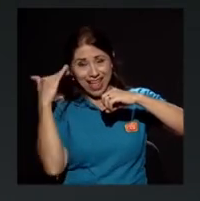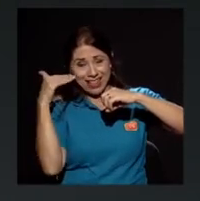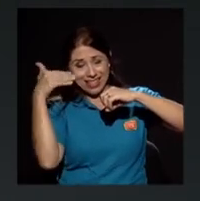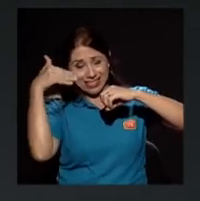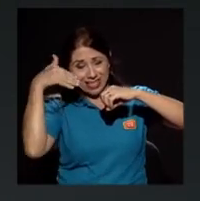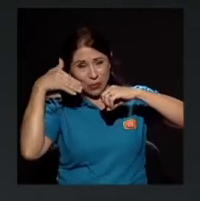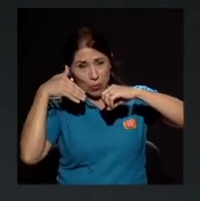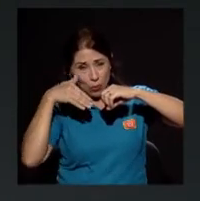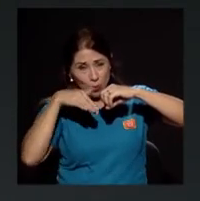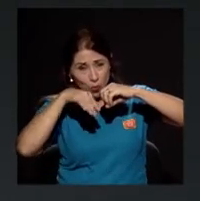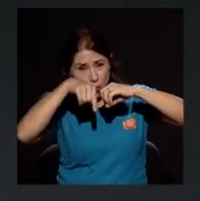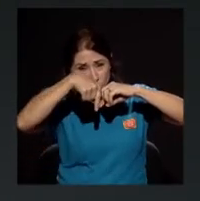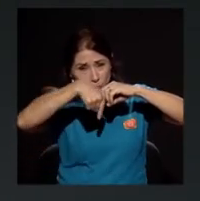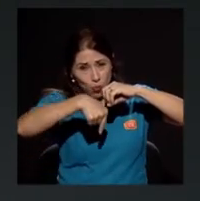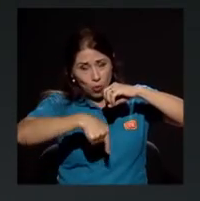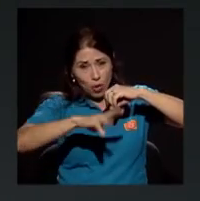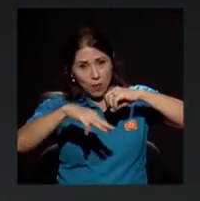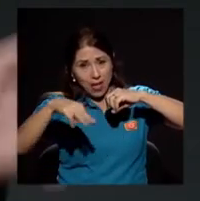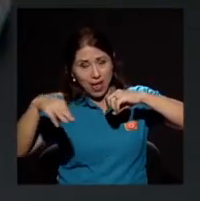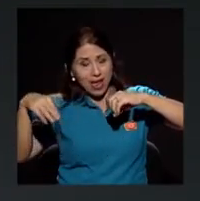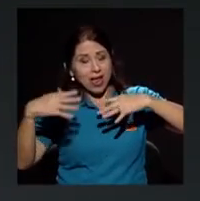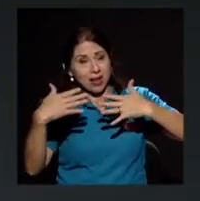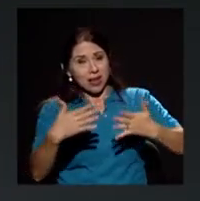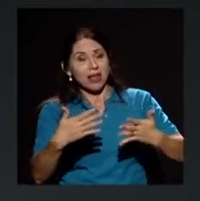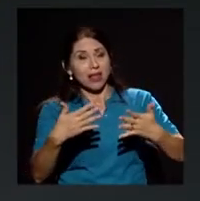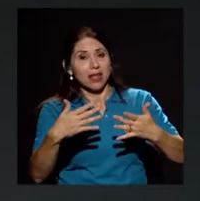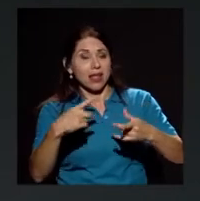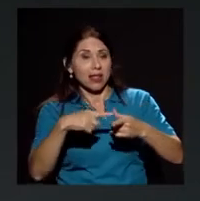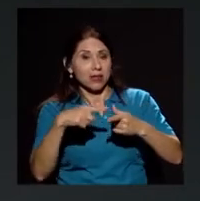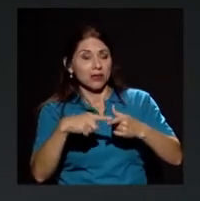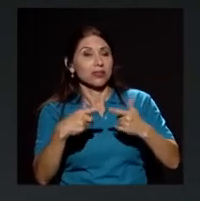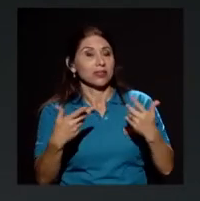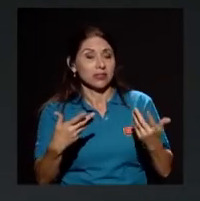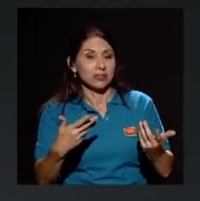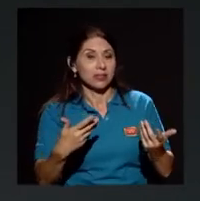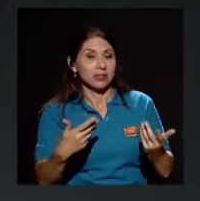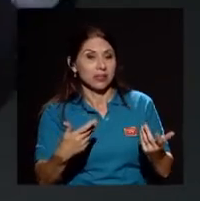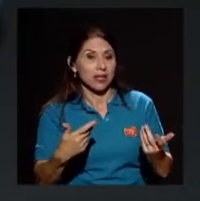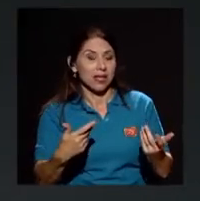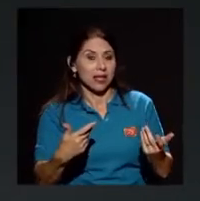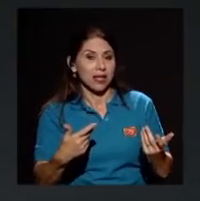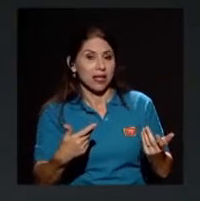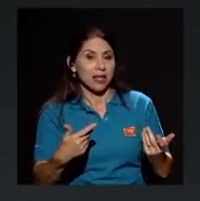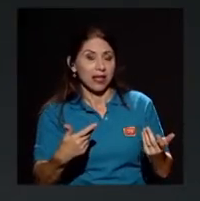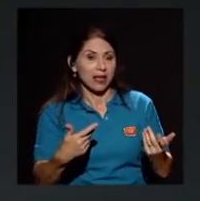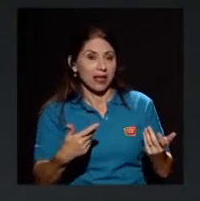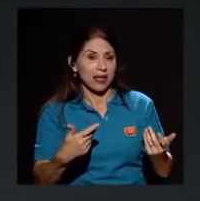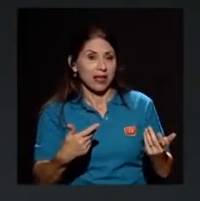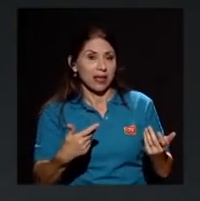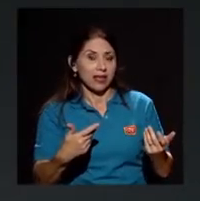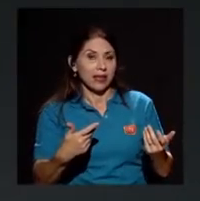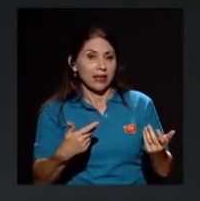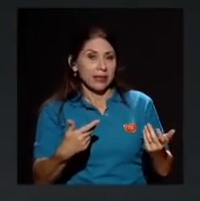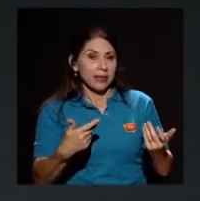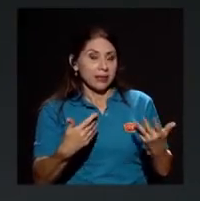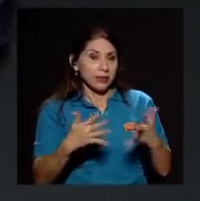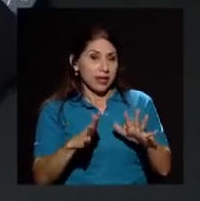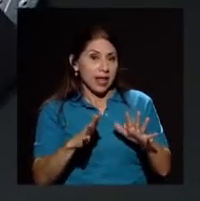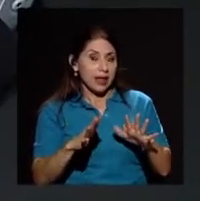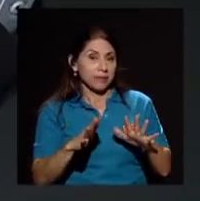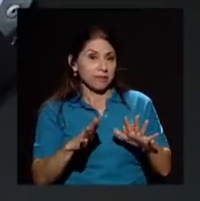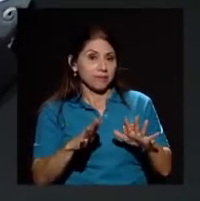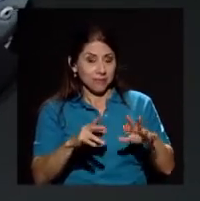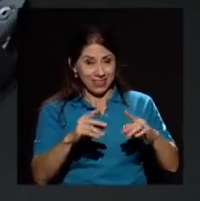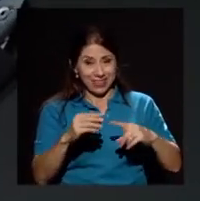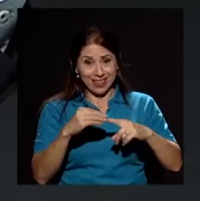un colega de ustedes y entonces, digamos, la vulcanología